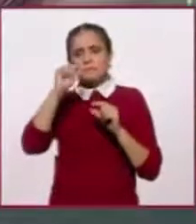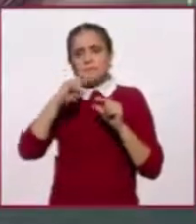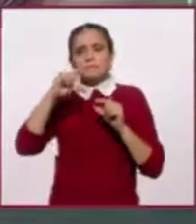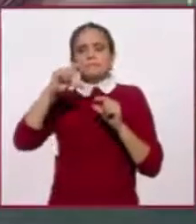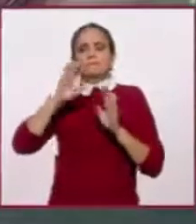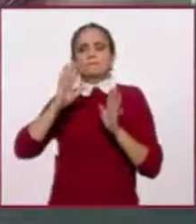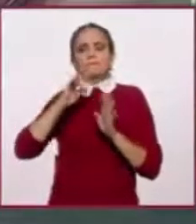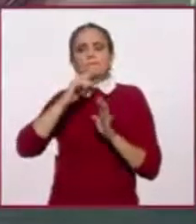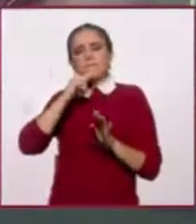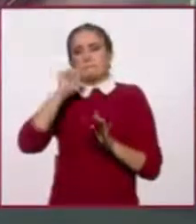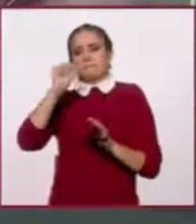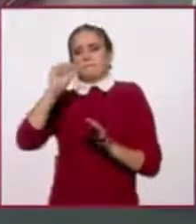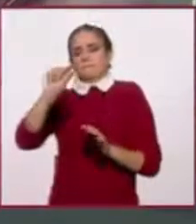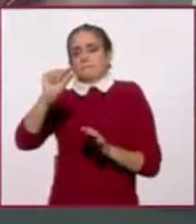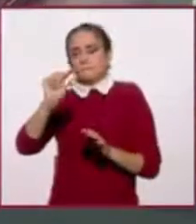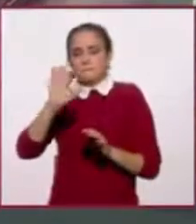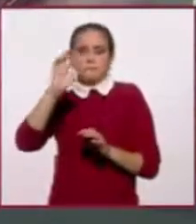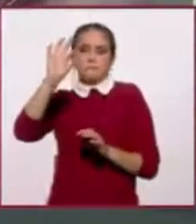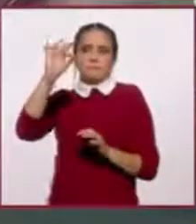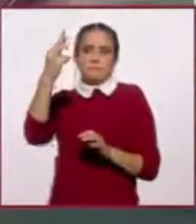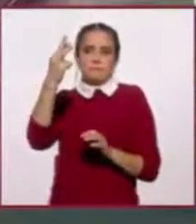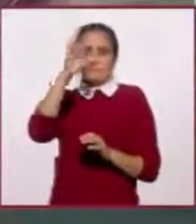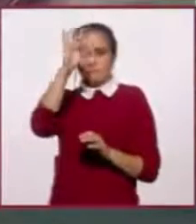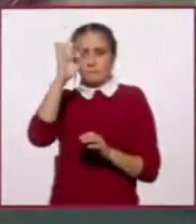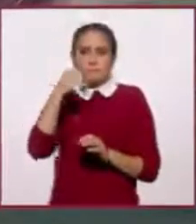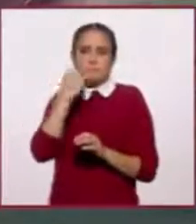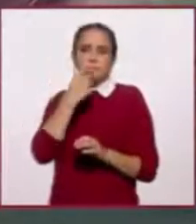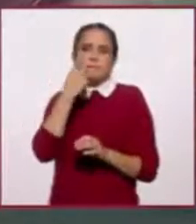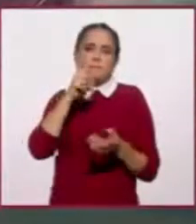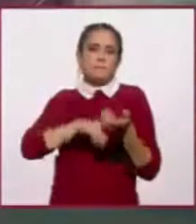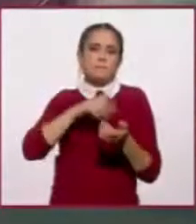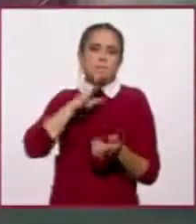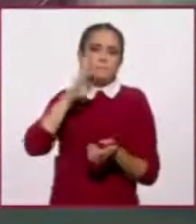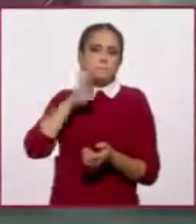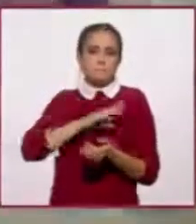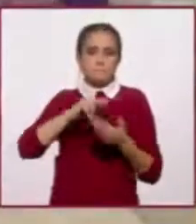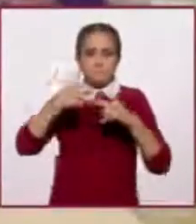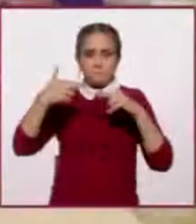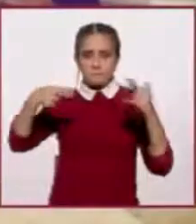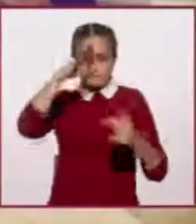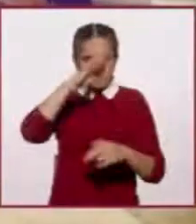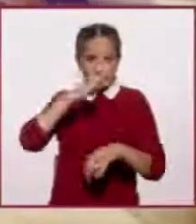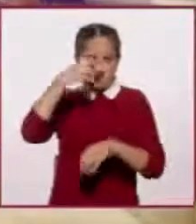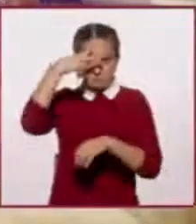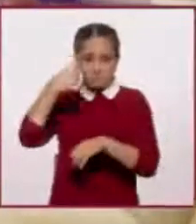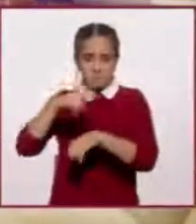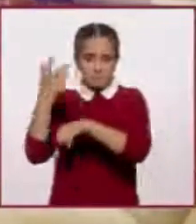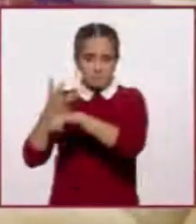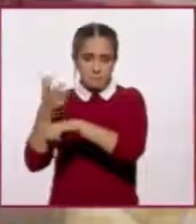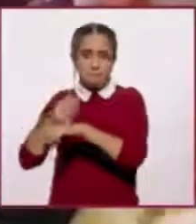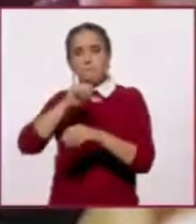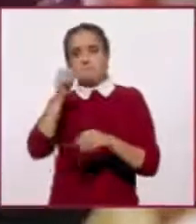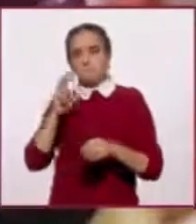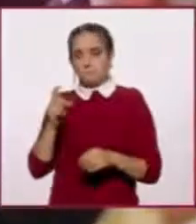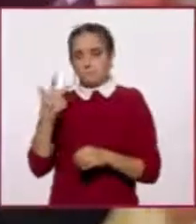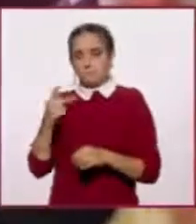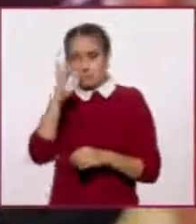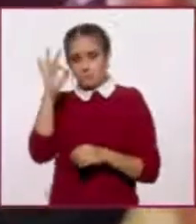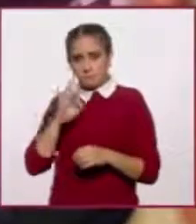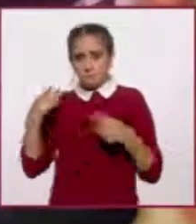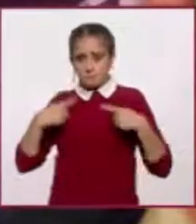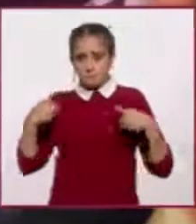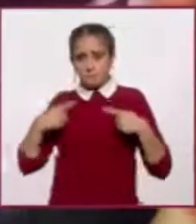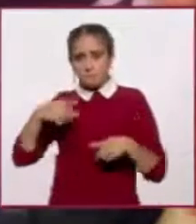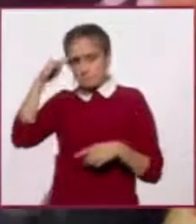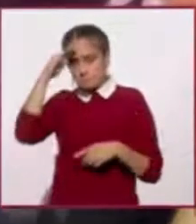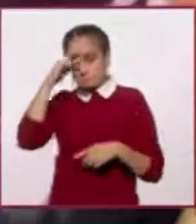43, 38, solamente hay 5% de diferencia entre quien cree que es muy mala y mala, con quien cree que